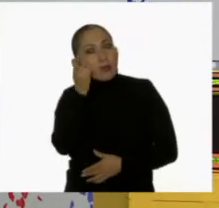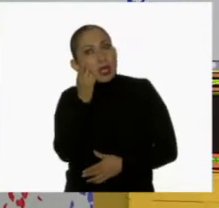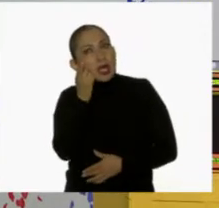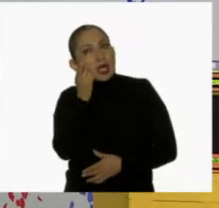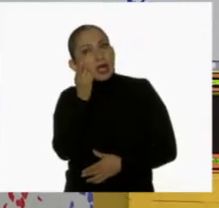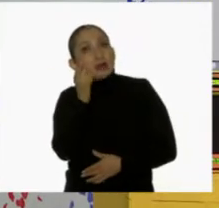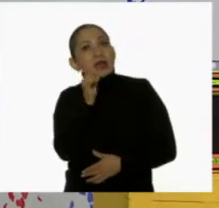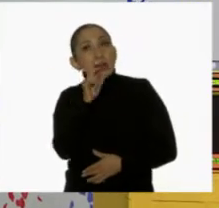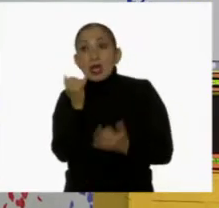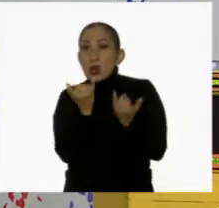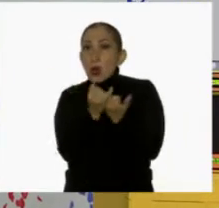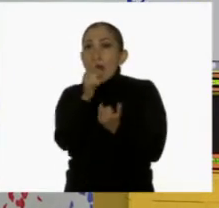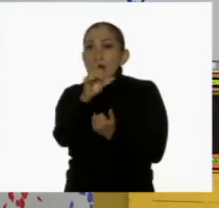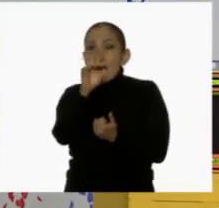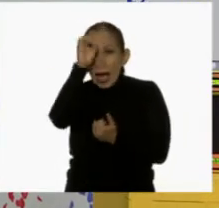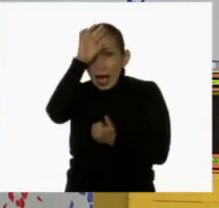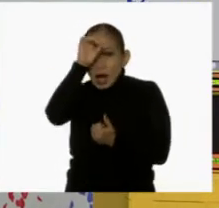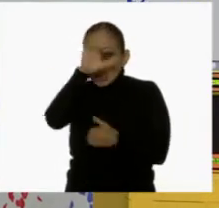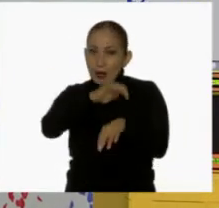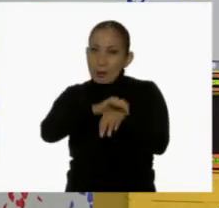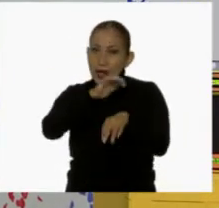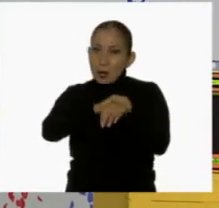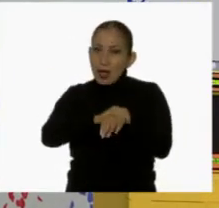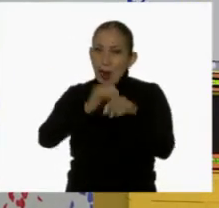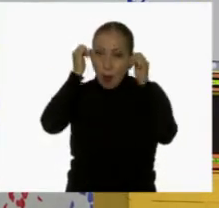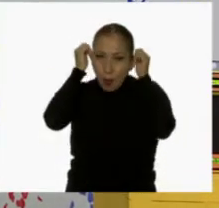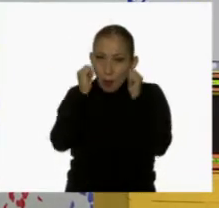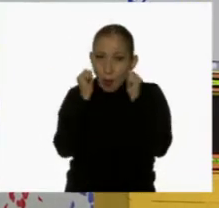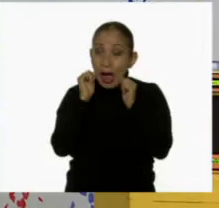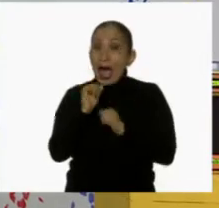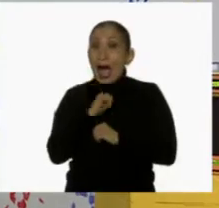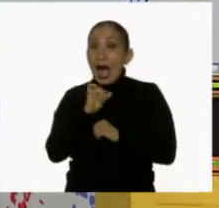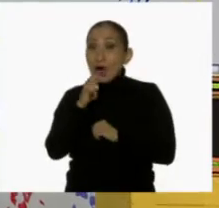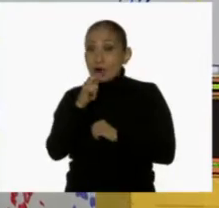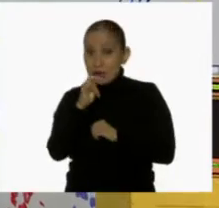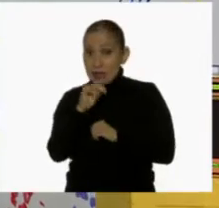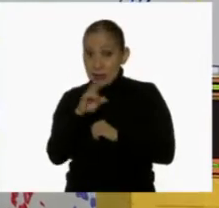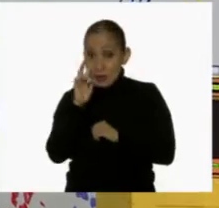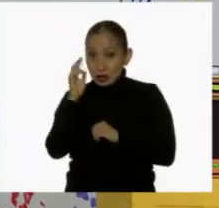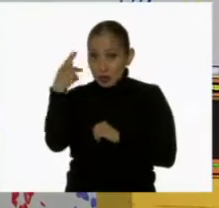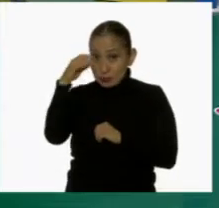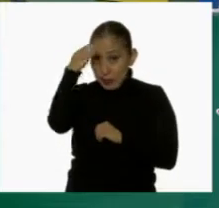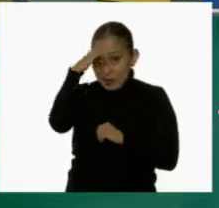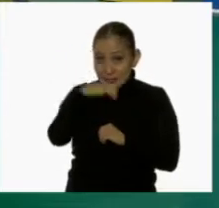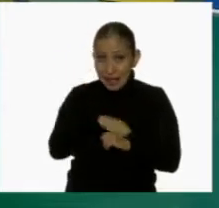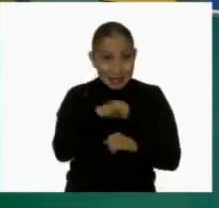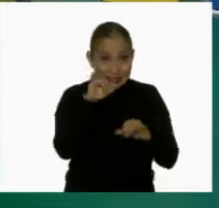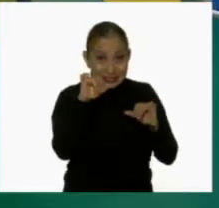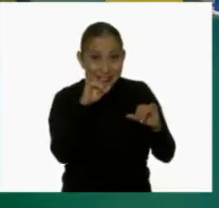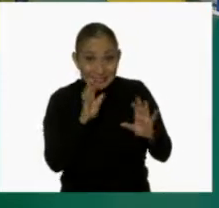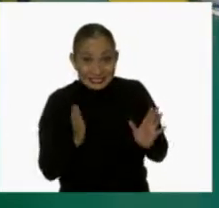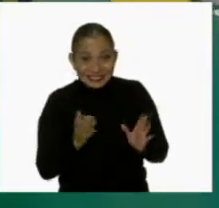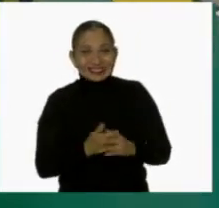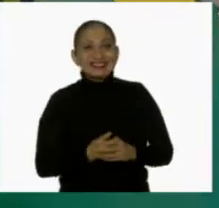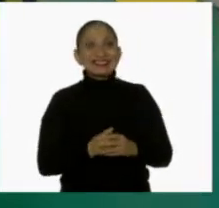así como lo hacen Carola y su amigo Agustín. ¿Quieren, por cierto, conocer su experiencia? ¡Sí! Muy bien.